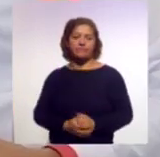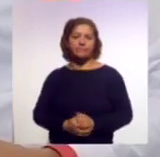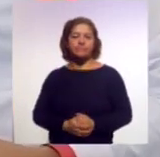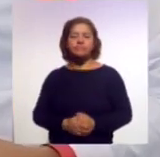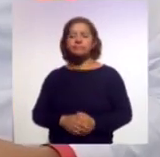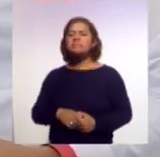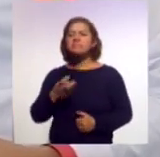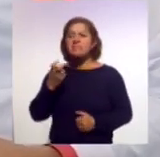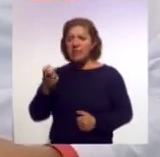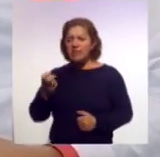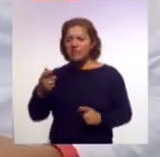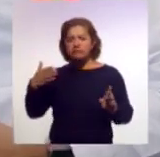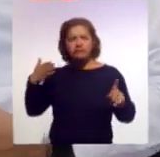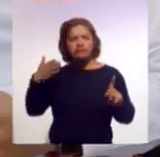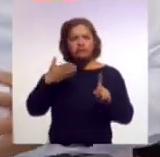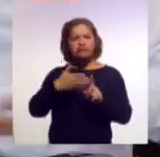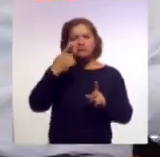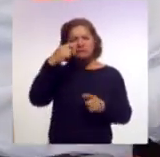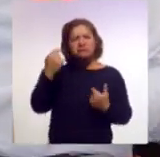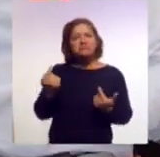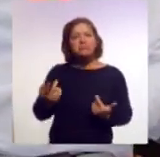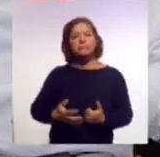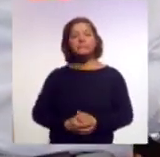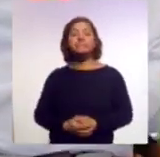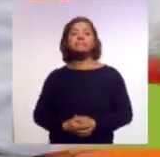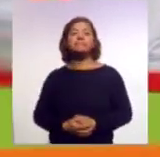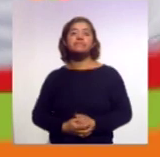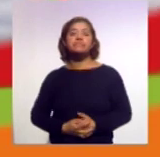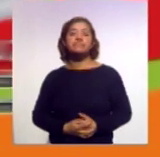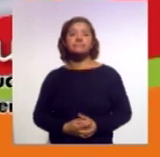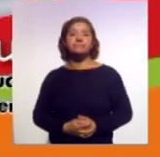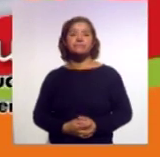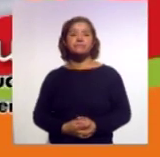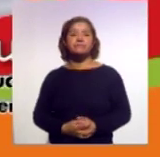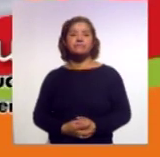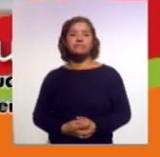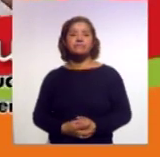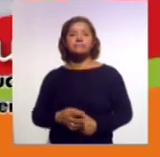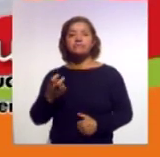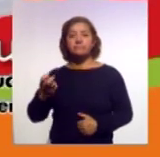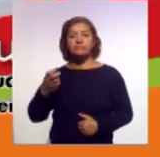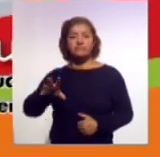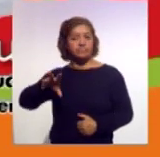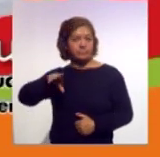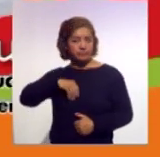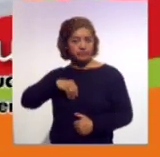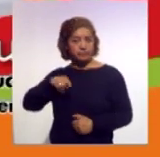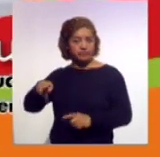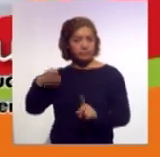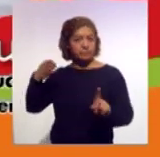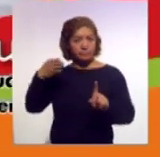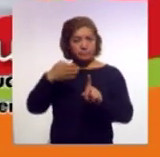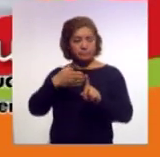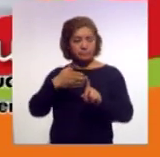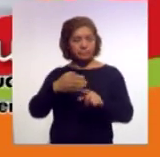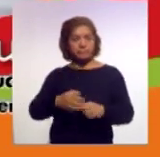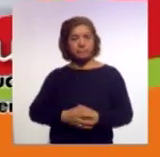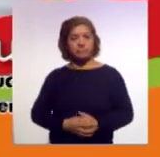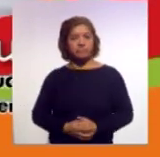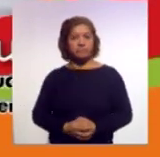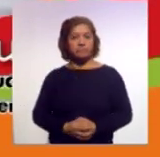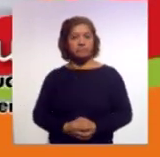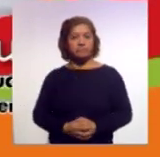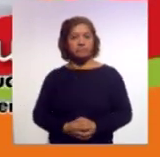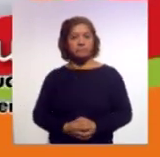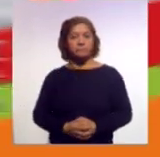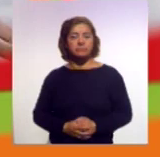finalidad de estas adopciones? Claro, pues la finalidad de las adopciones y así está descrito en el